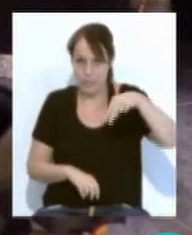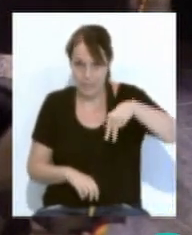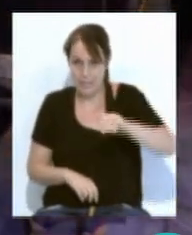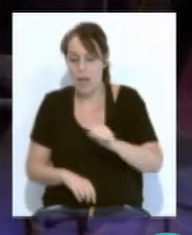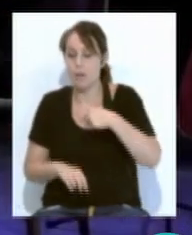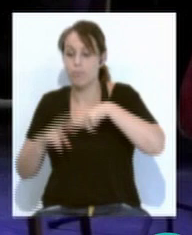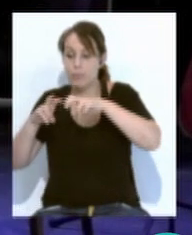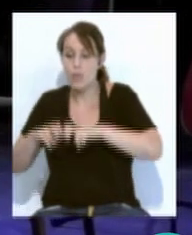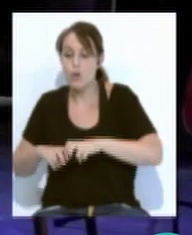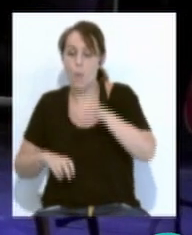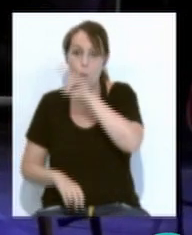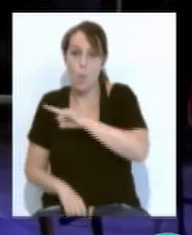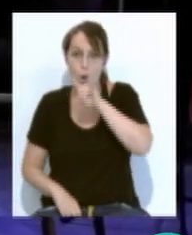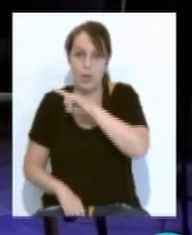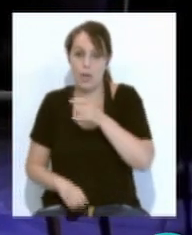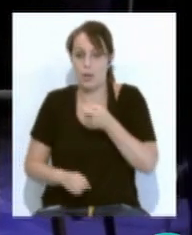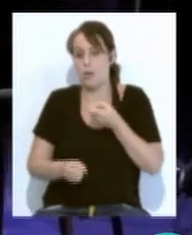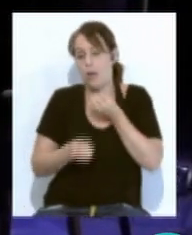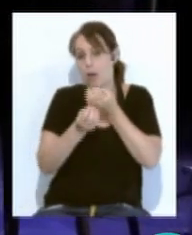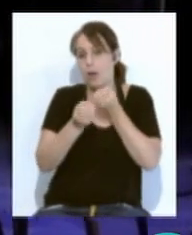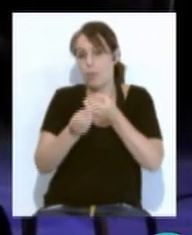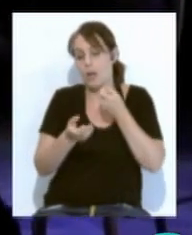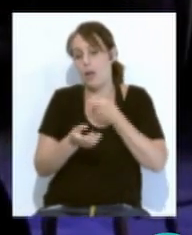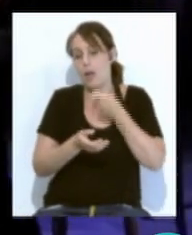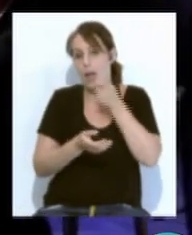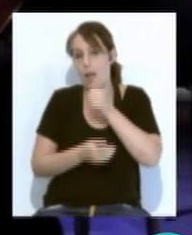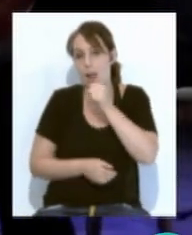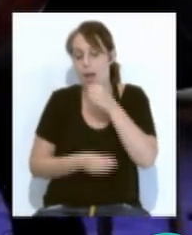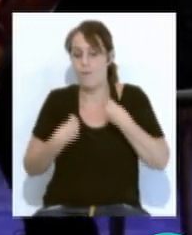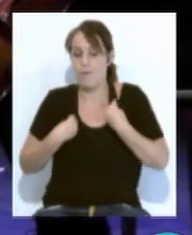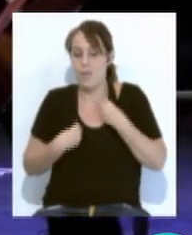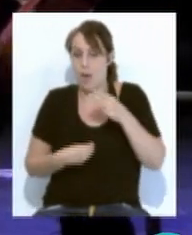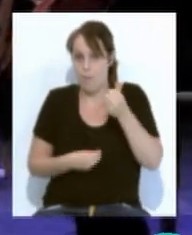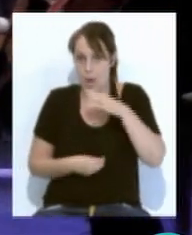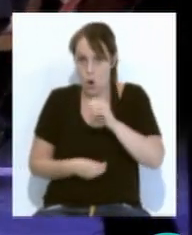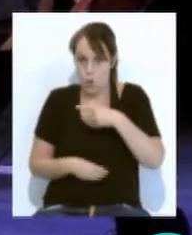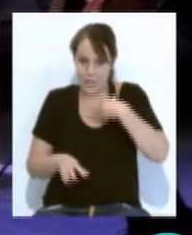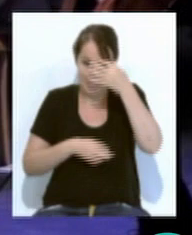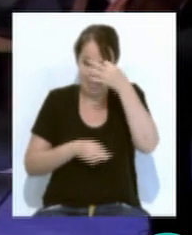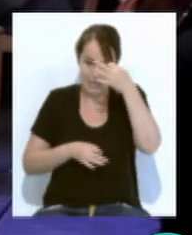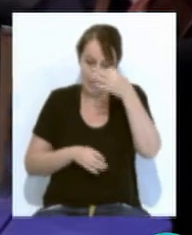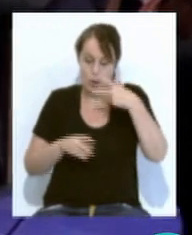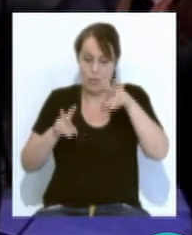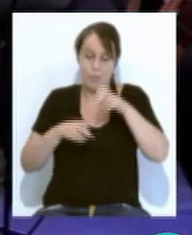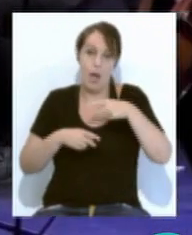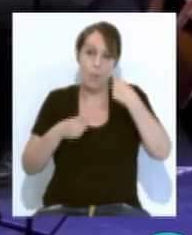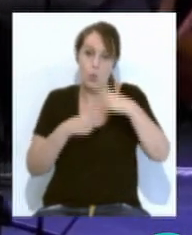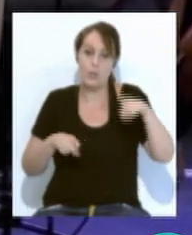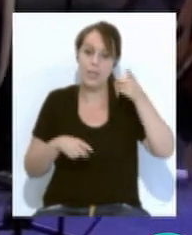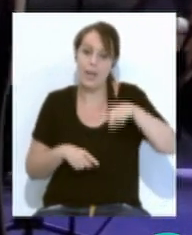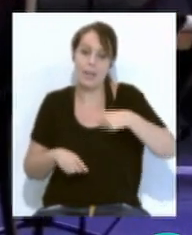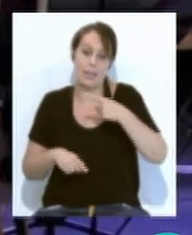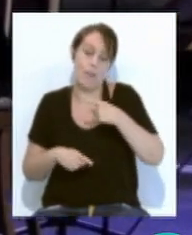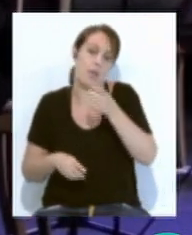se encargaron de narrar parte de la vida de Paco Alba deteniéndose en detalles destacados sobre su música y agrupaciones